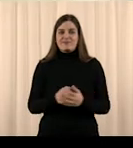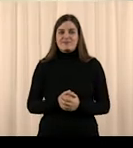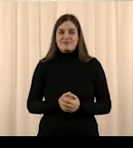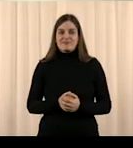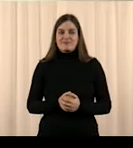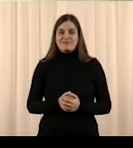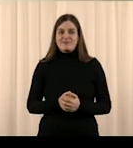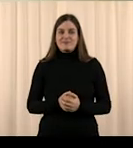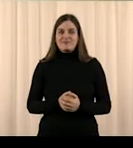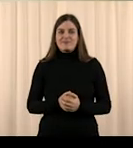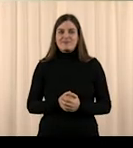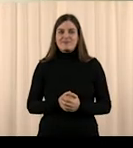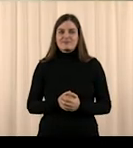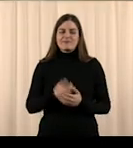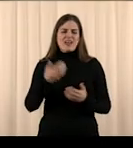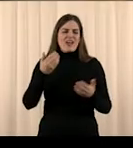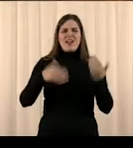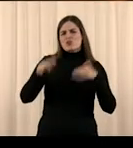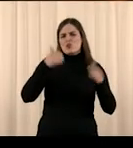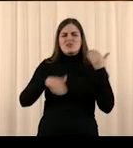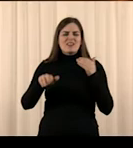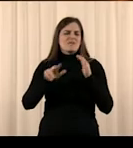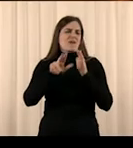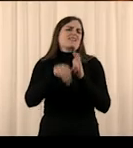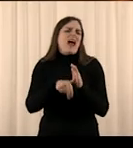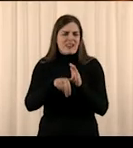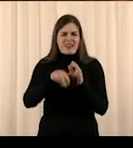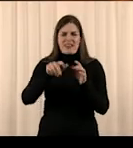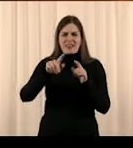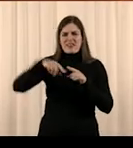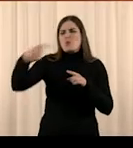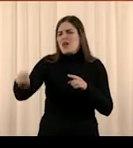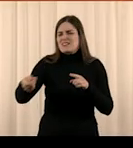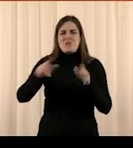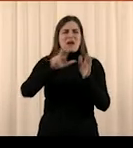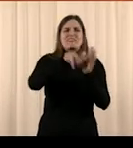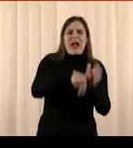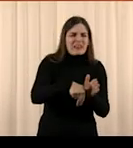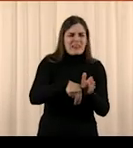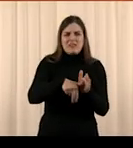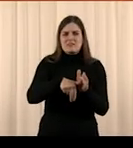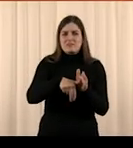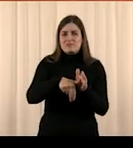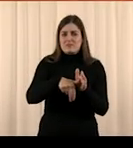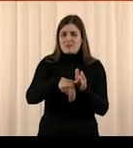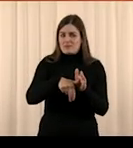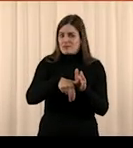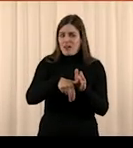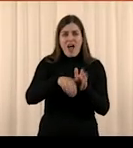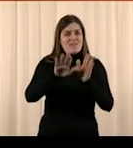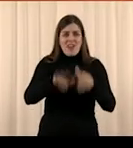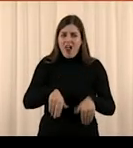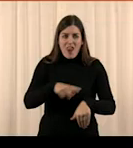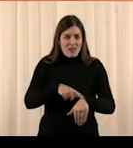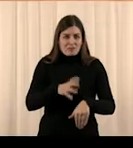Y en cuanto a lo de más tarde. Luego. Más tarde. Algún día será demasiado tarde.